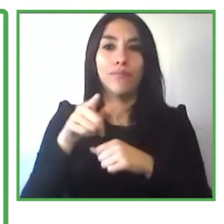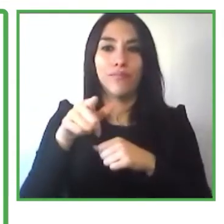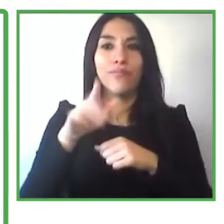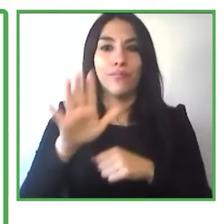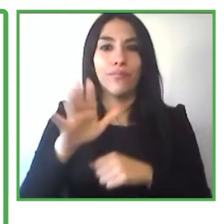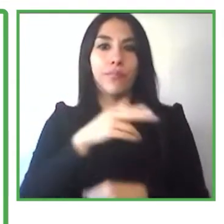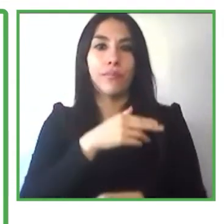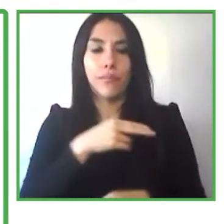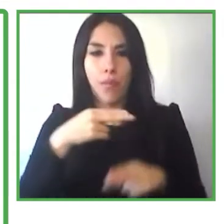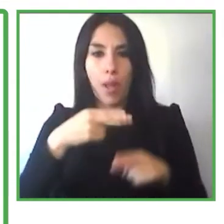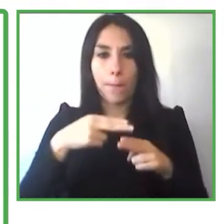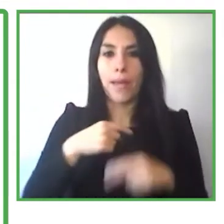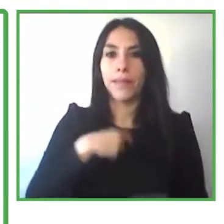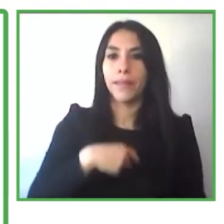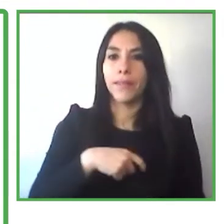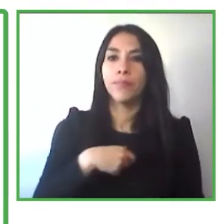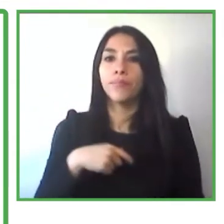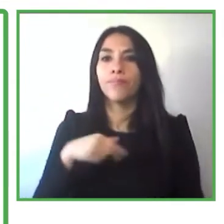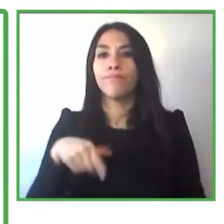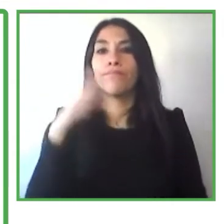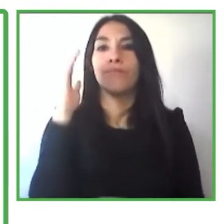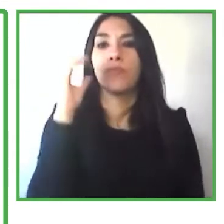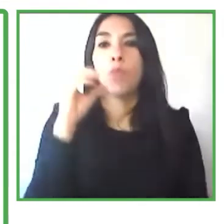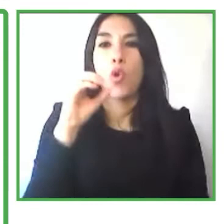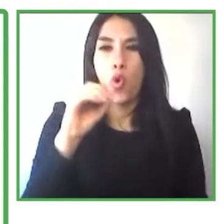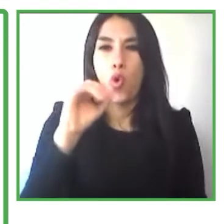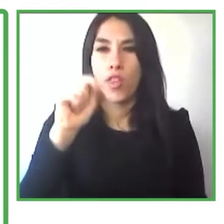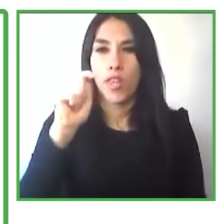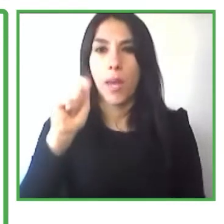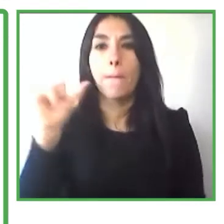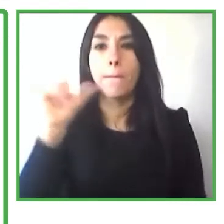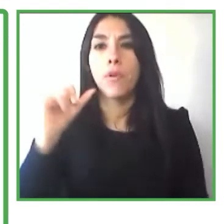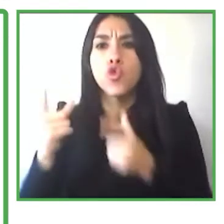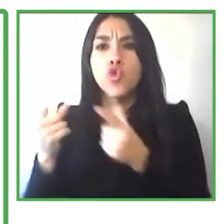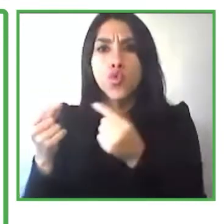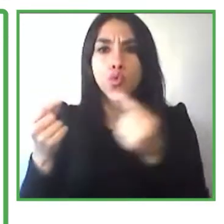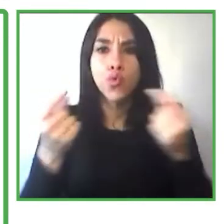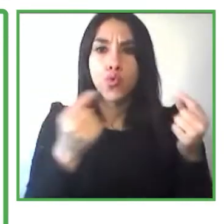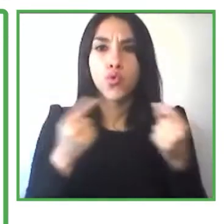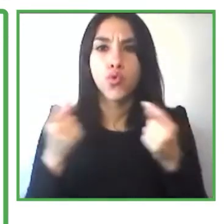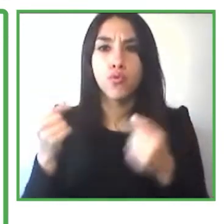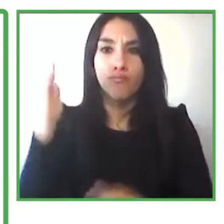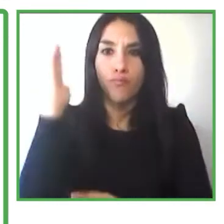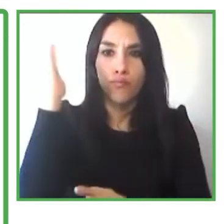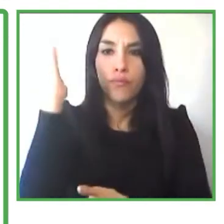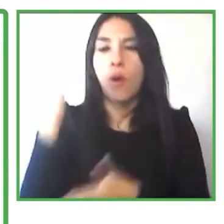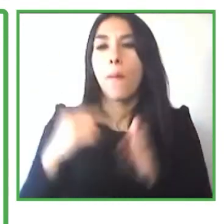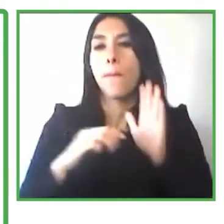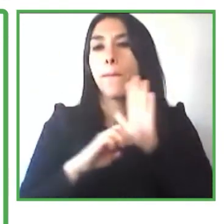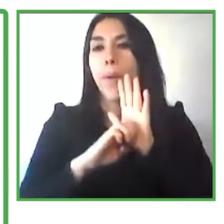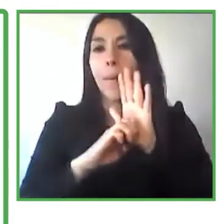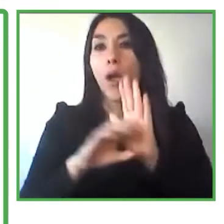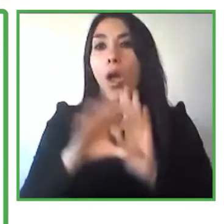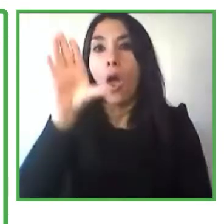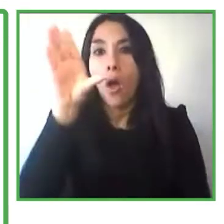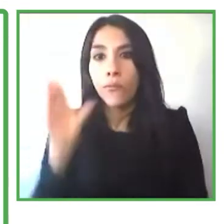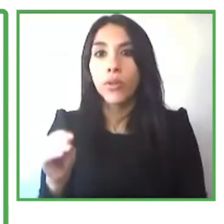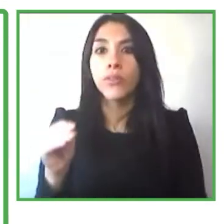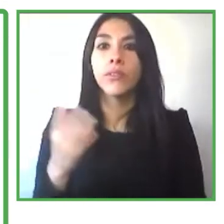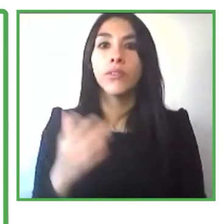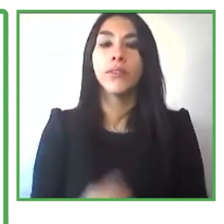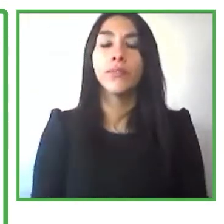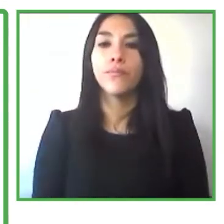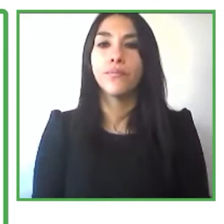gestionar conferencias a nivel regional por ejemplo en África del Sur también